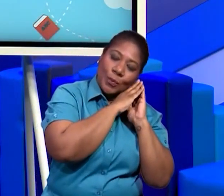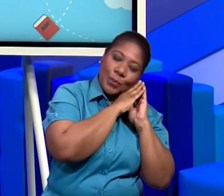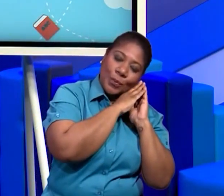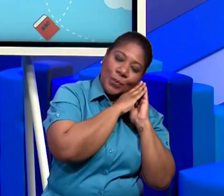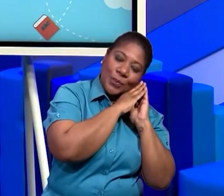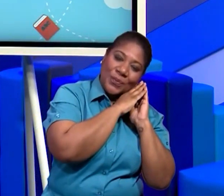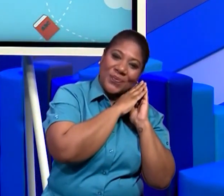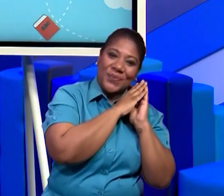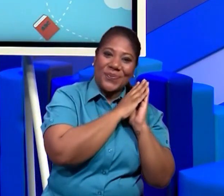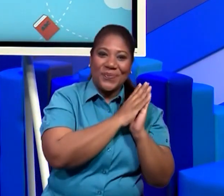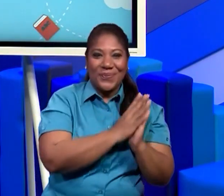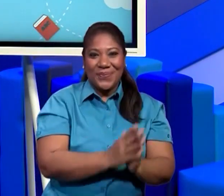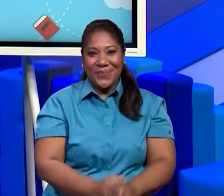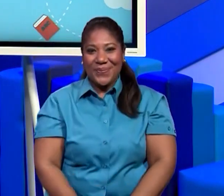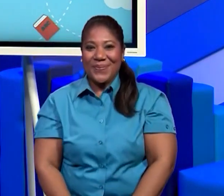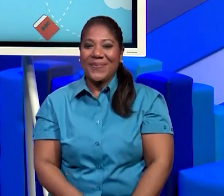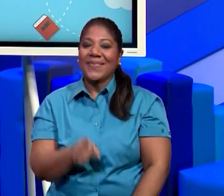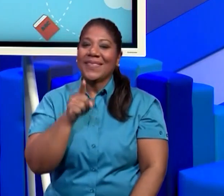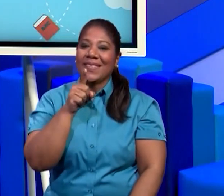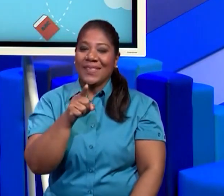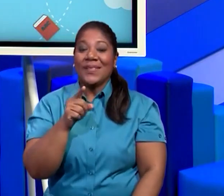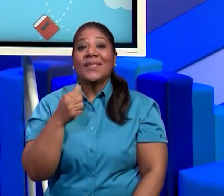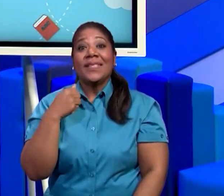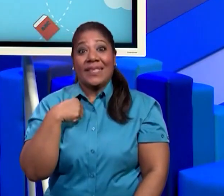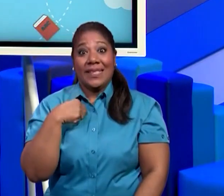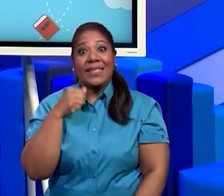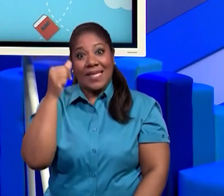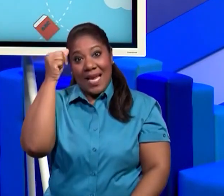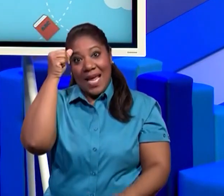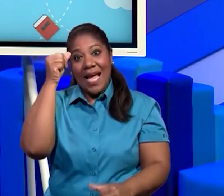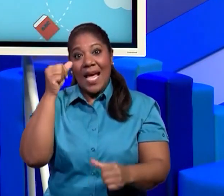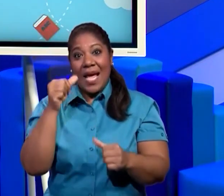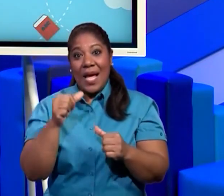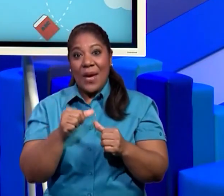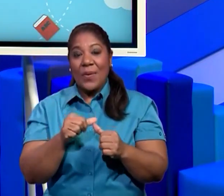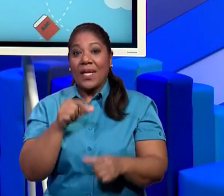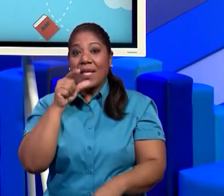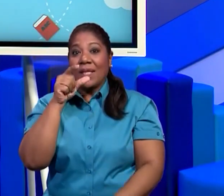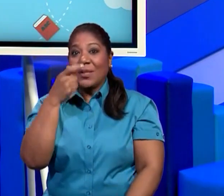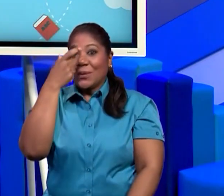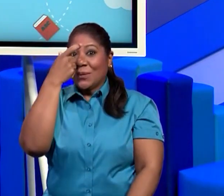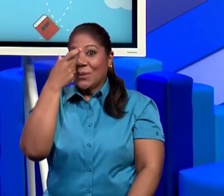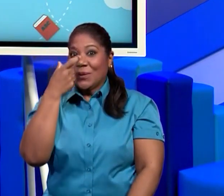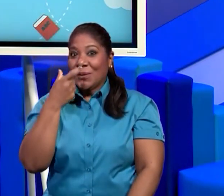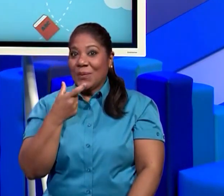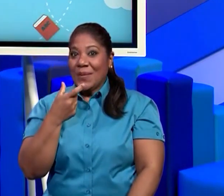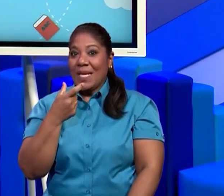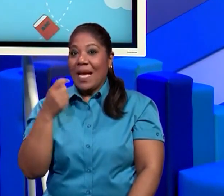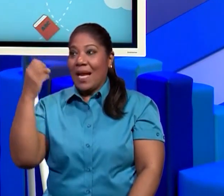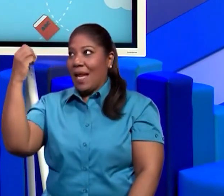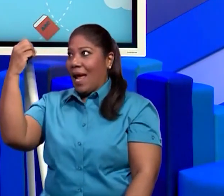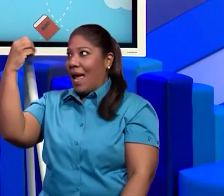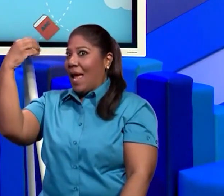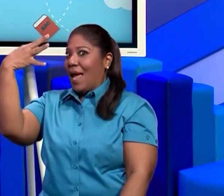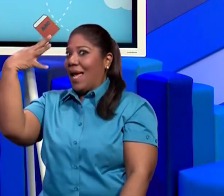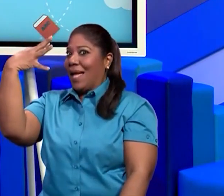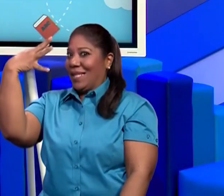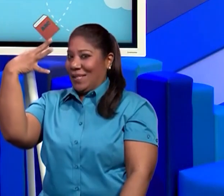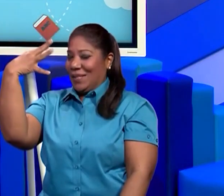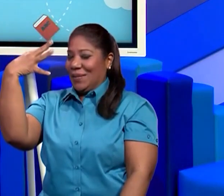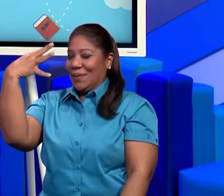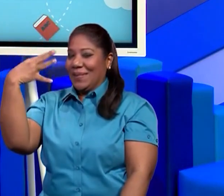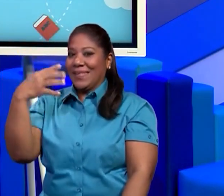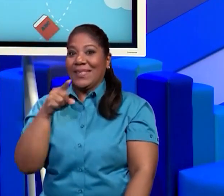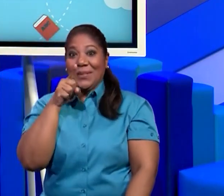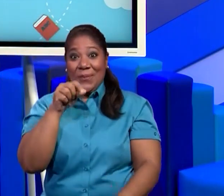allá entonces usted va a ser la referencia donde va a colocar su cara frente al sol. Muy bien,